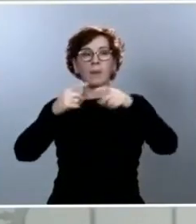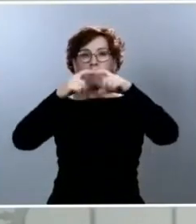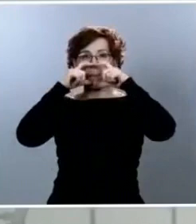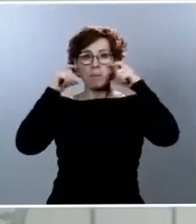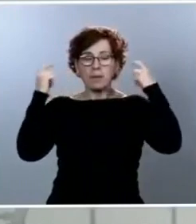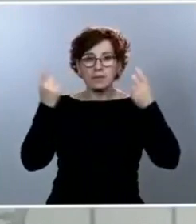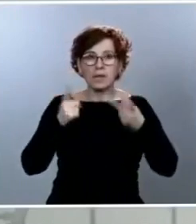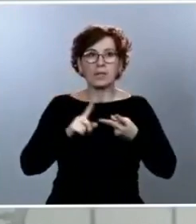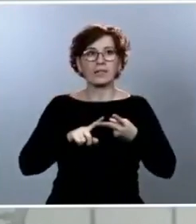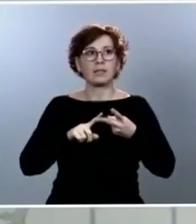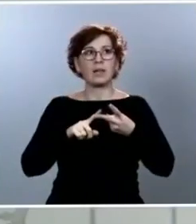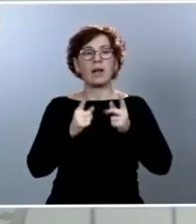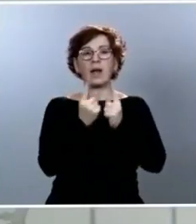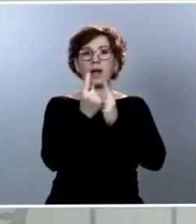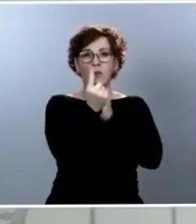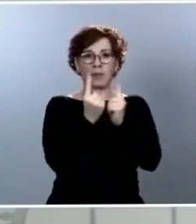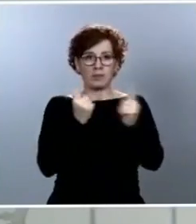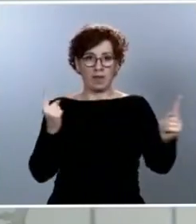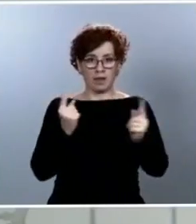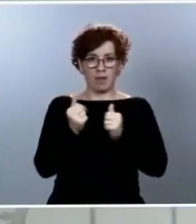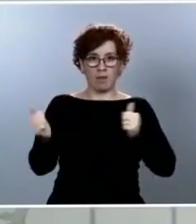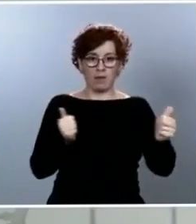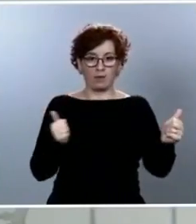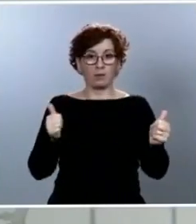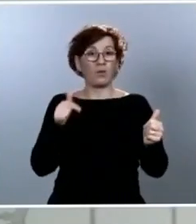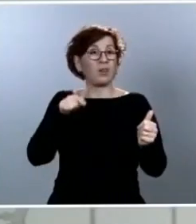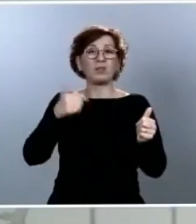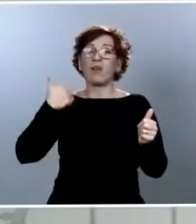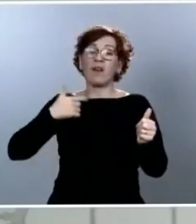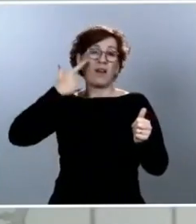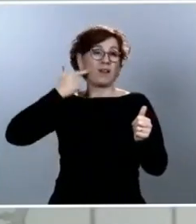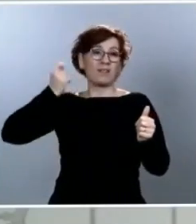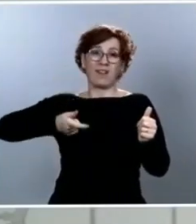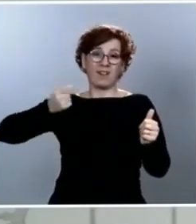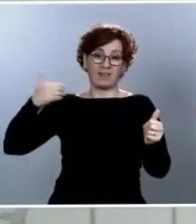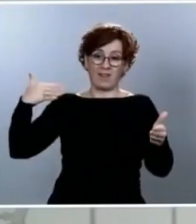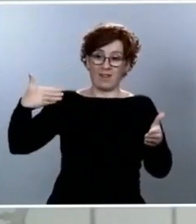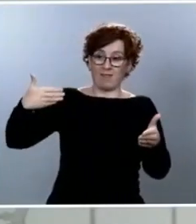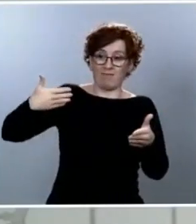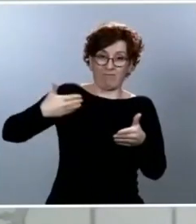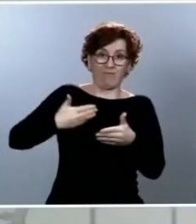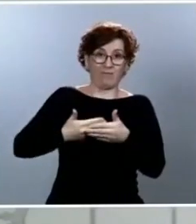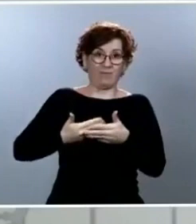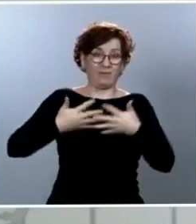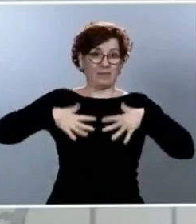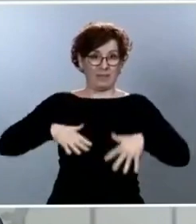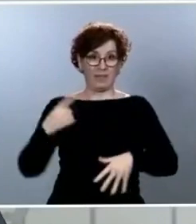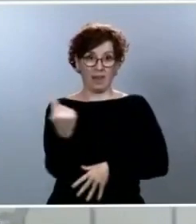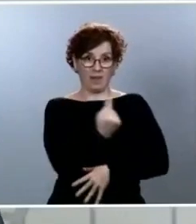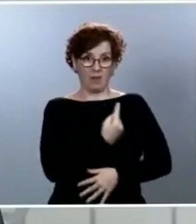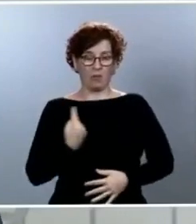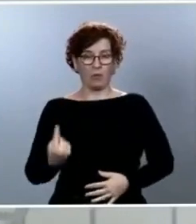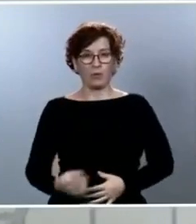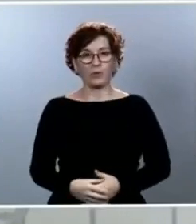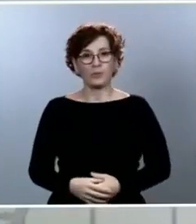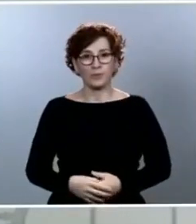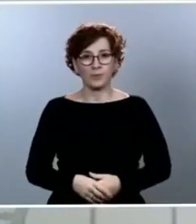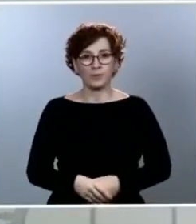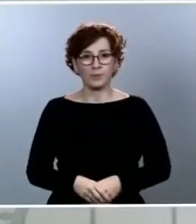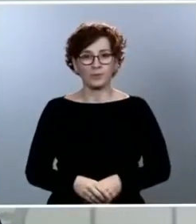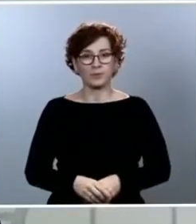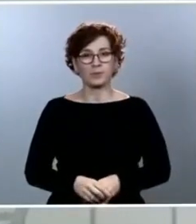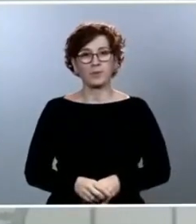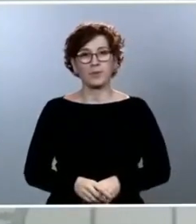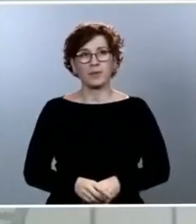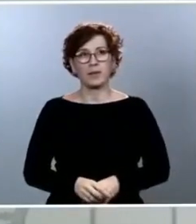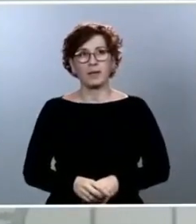distanciamiento que vienen ya siendo una tónica habitual en la conducta social que tenemos todos y cada uno de nosotros. Por tanto, creo que es muy importante arrimar el